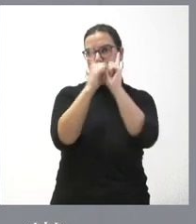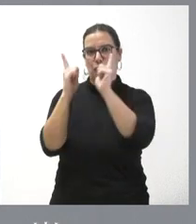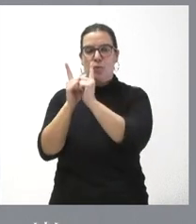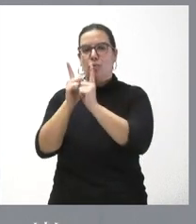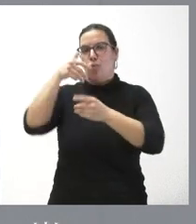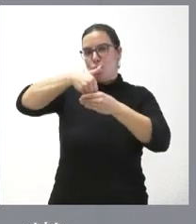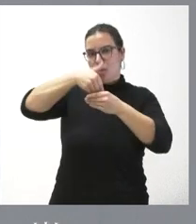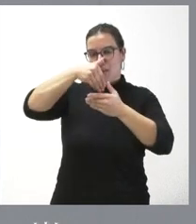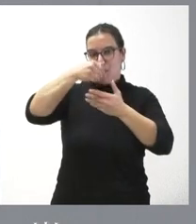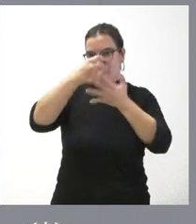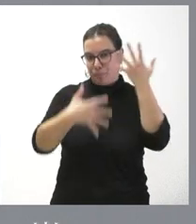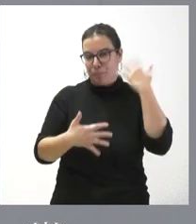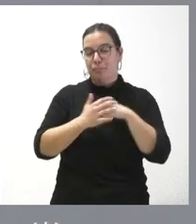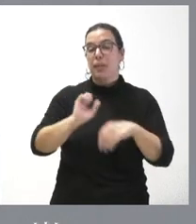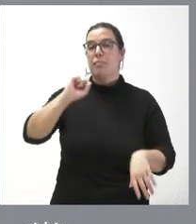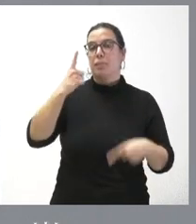contenido de los mismos. En primer lugar,